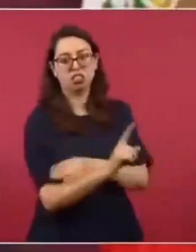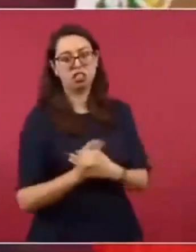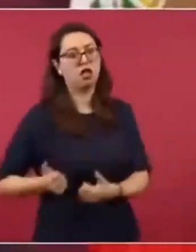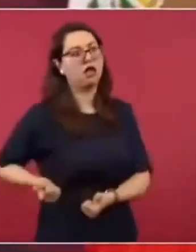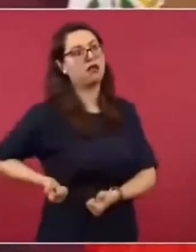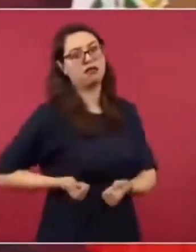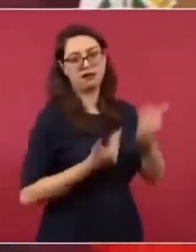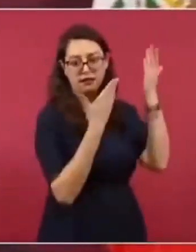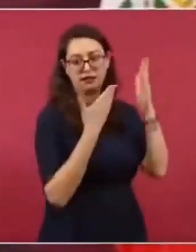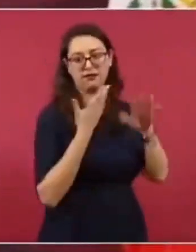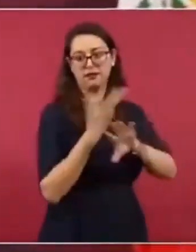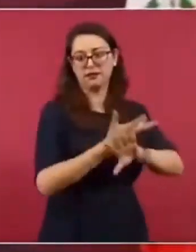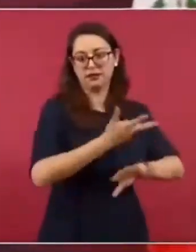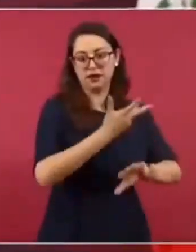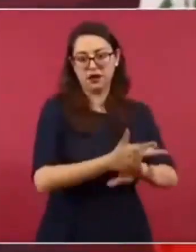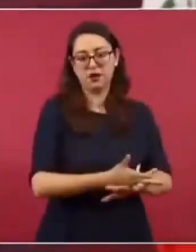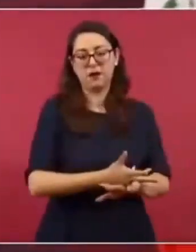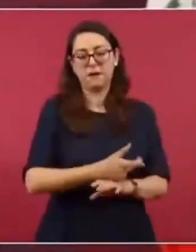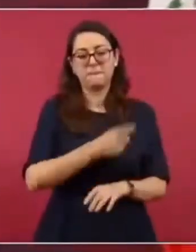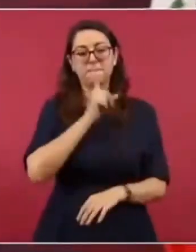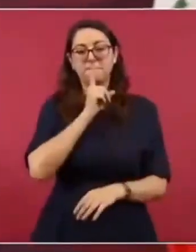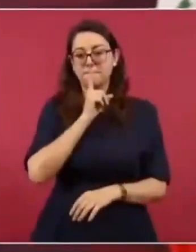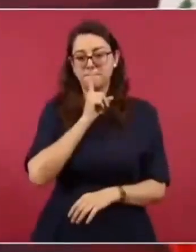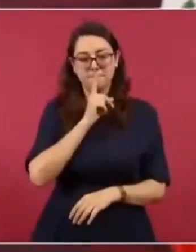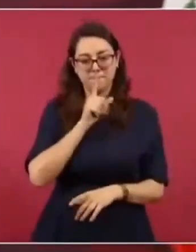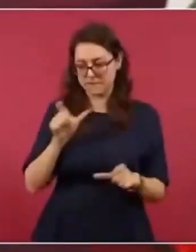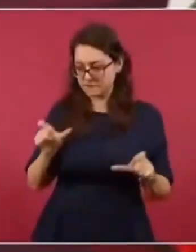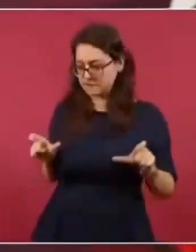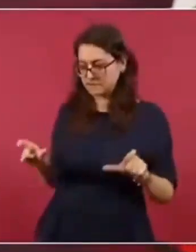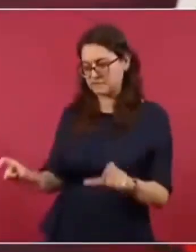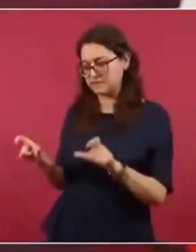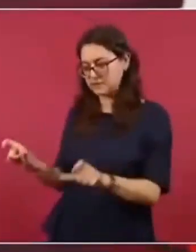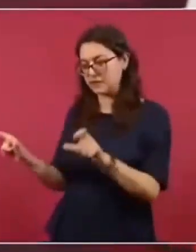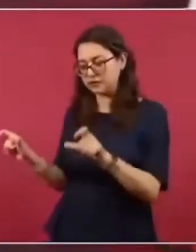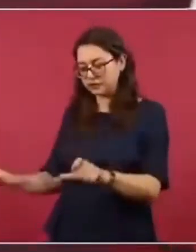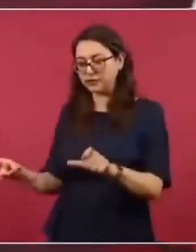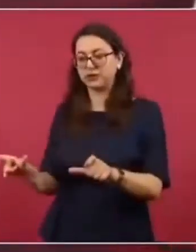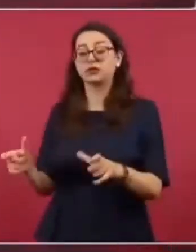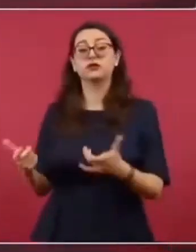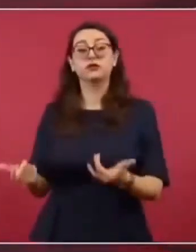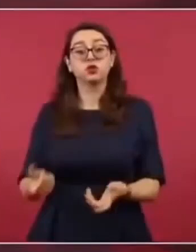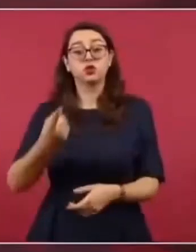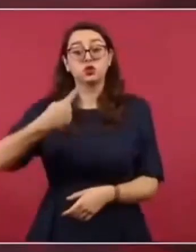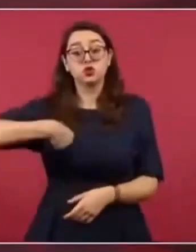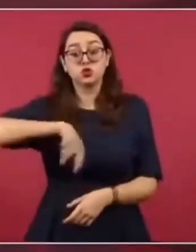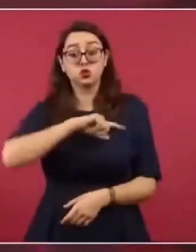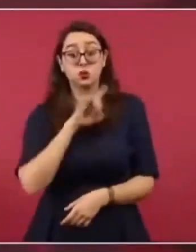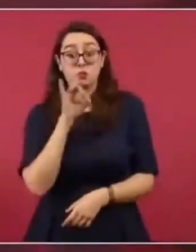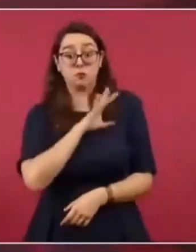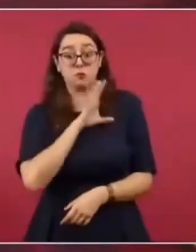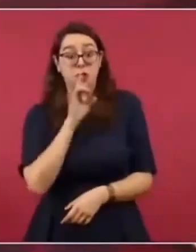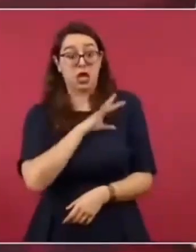a sus amenazas intervencionistas,